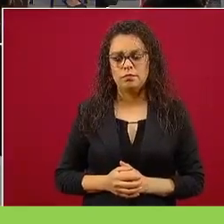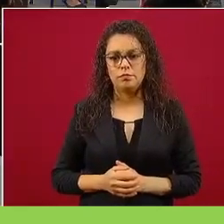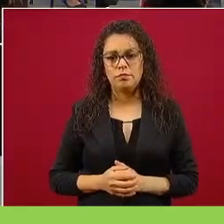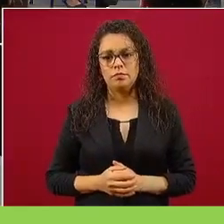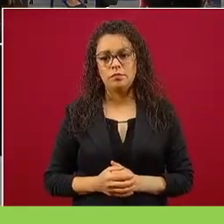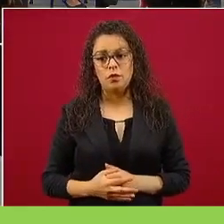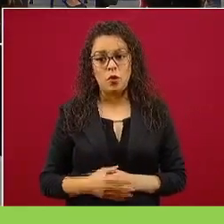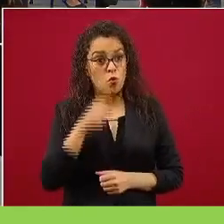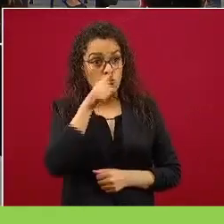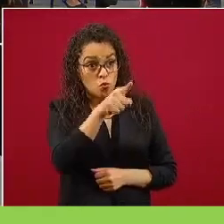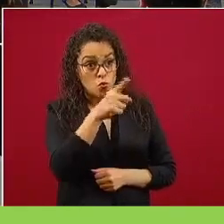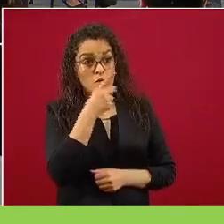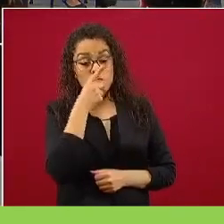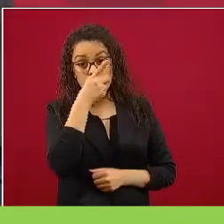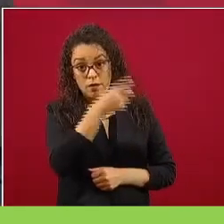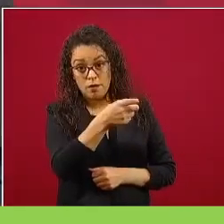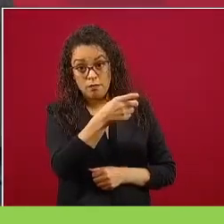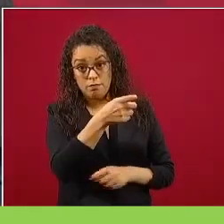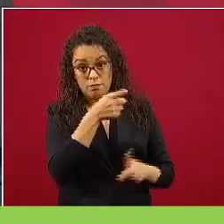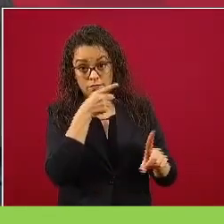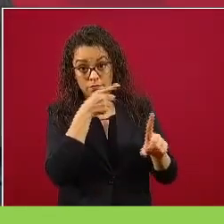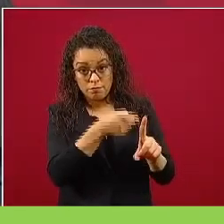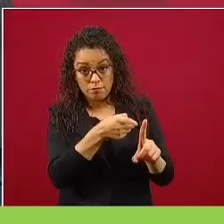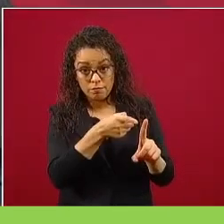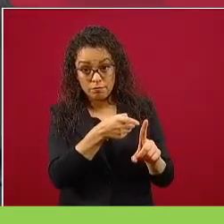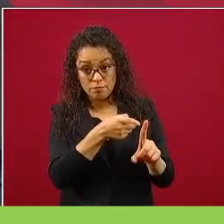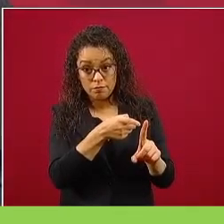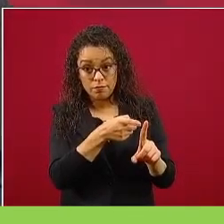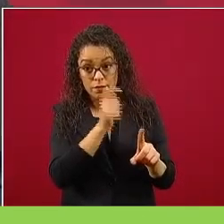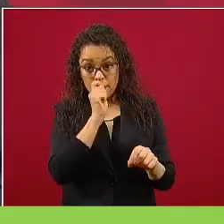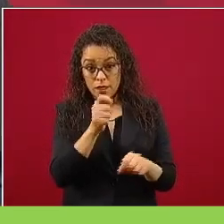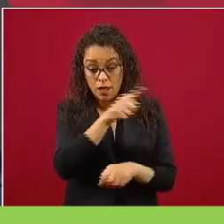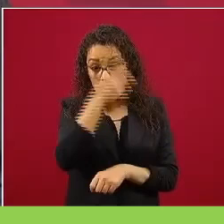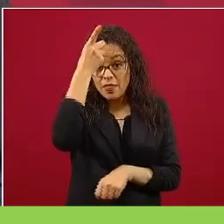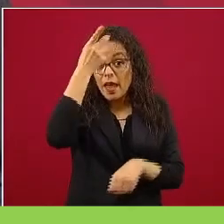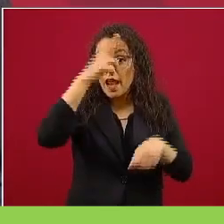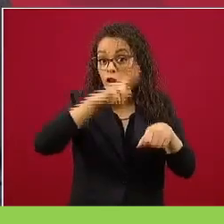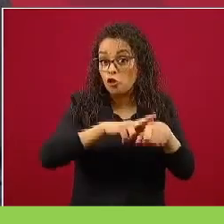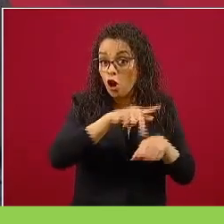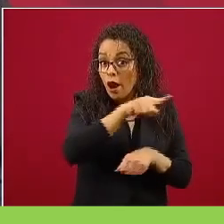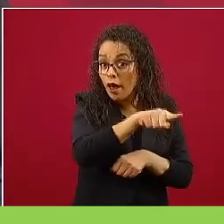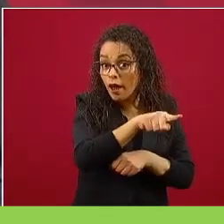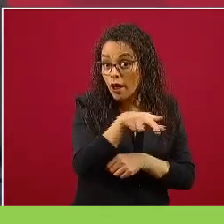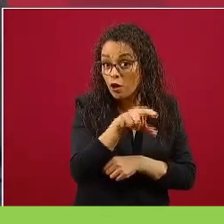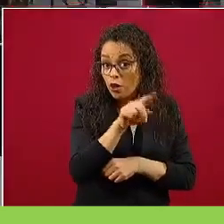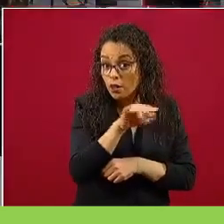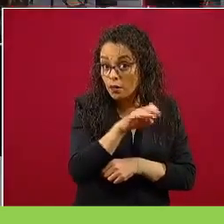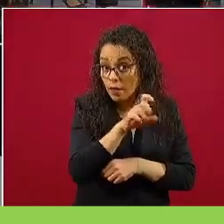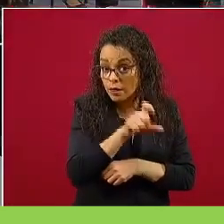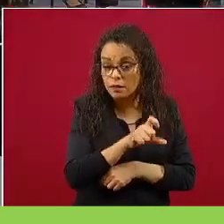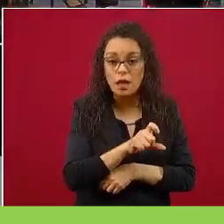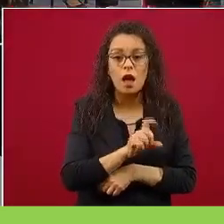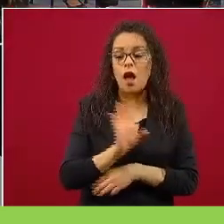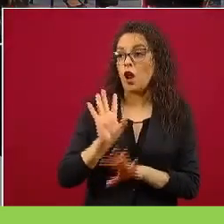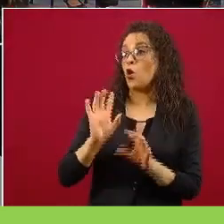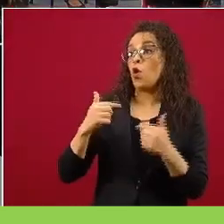acusando, o mejor dicho, estás cuestionando a la directora. Sí, bueno, no la cuestiono. Yo